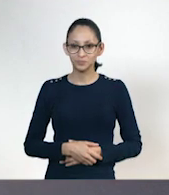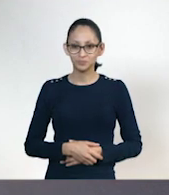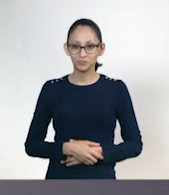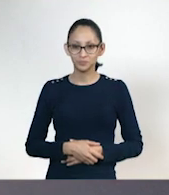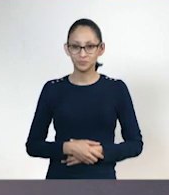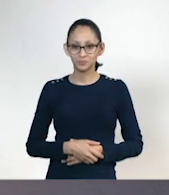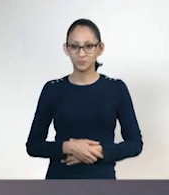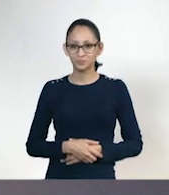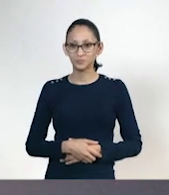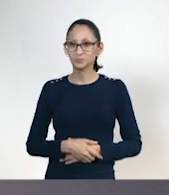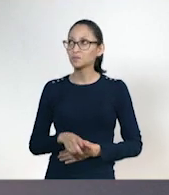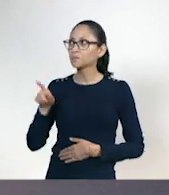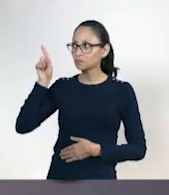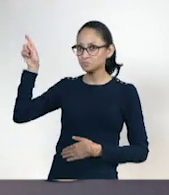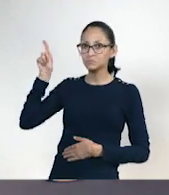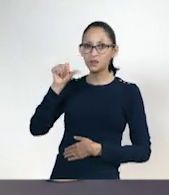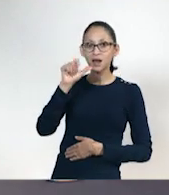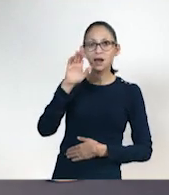Alberto, eres muy bueno.